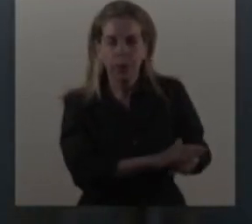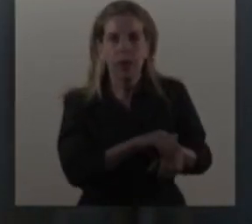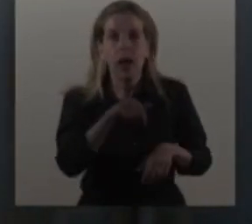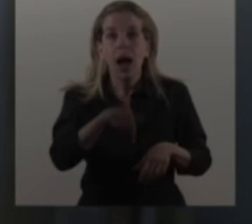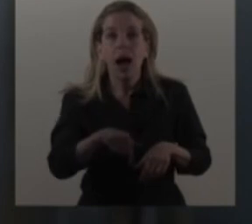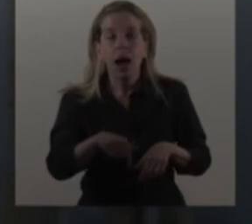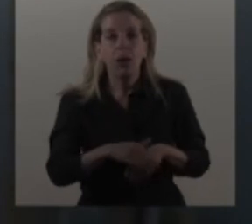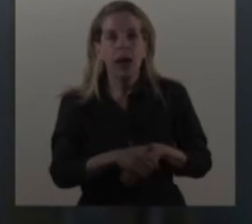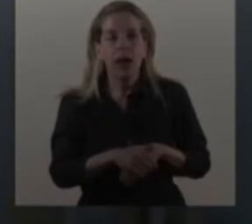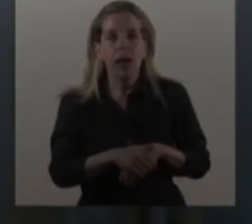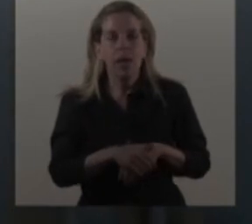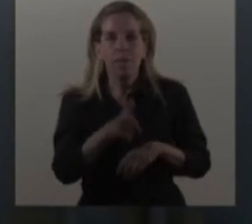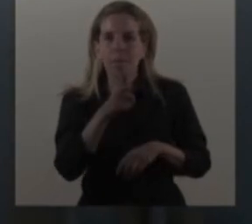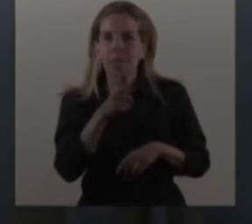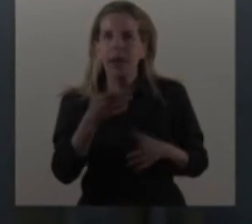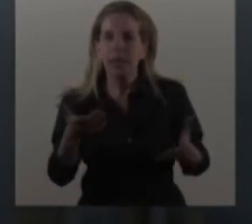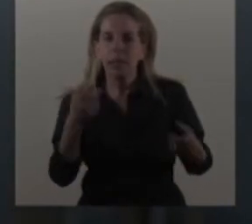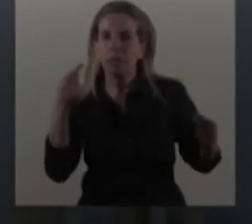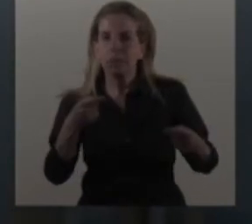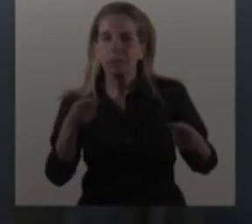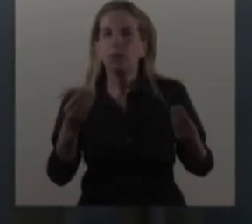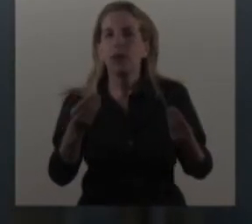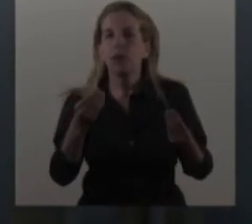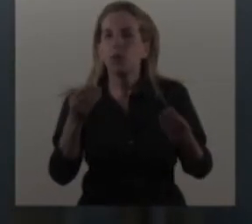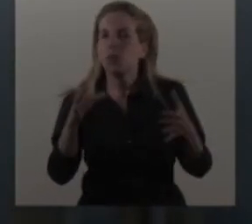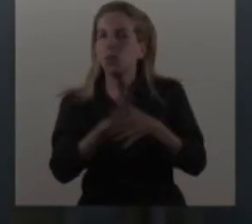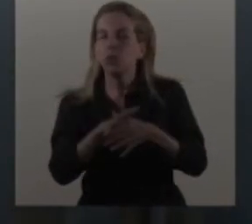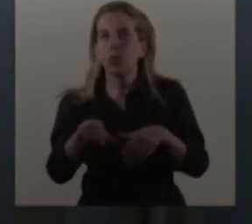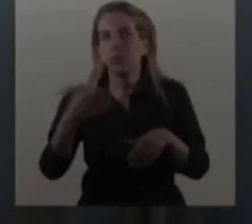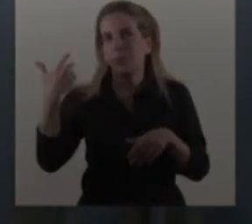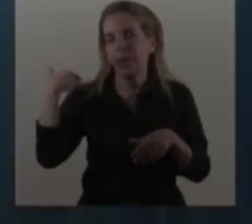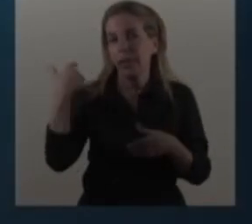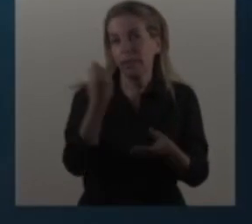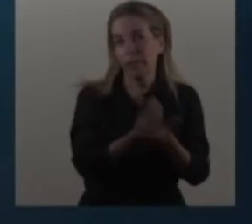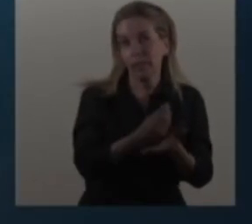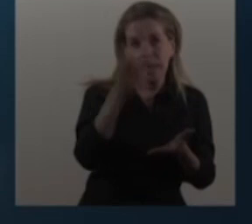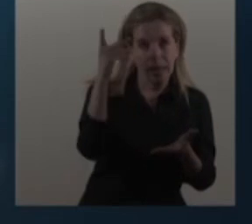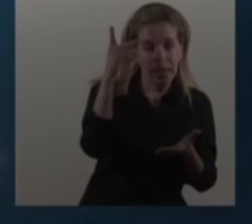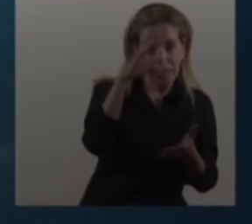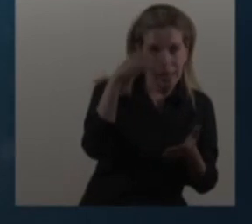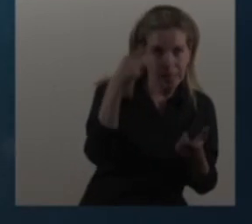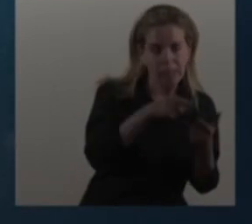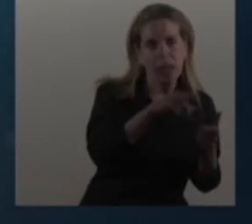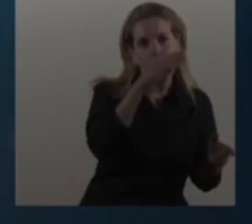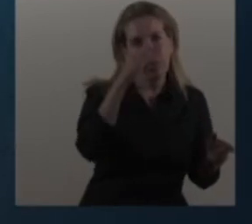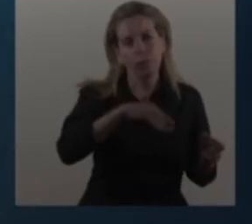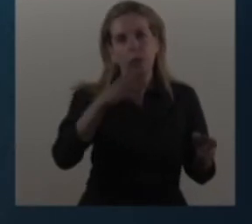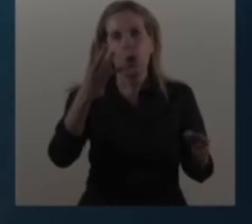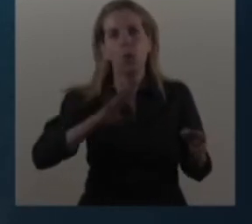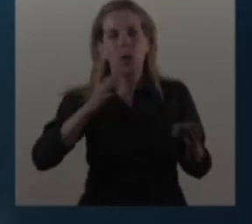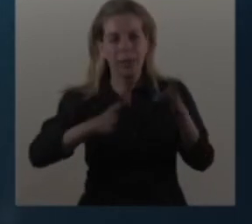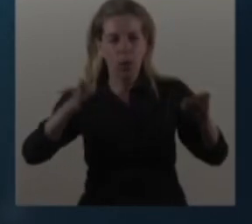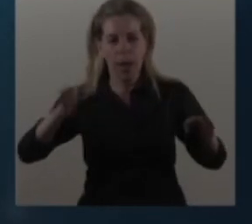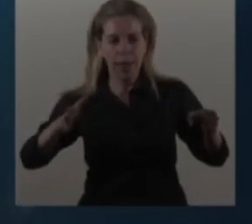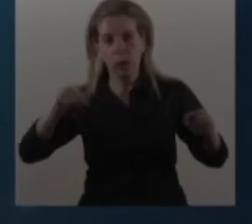Ahora, es una ironía porque entre Cristina y mi llegada al gobierno hubo 4 años. Y esas